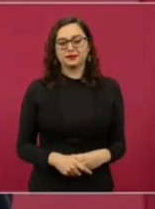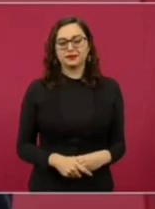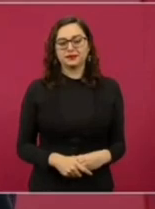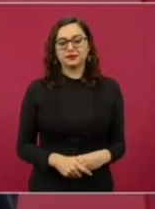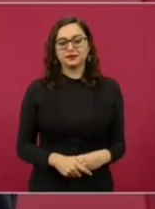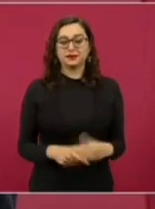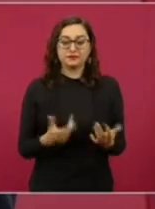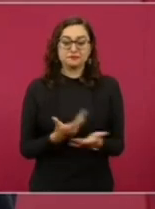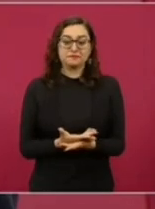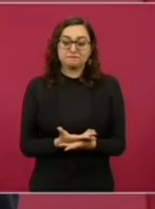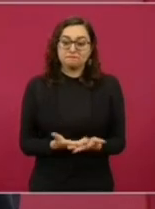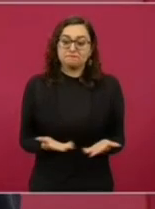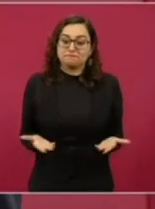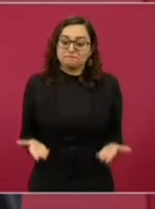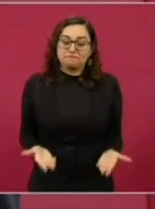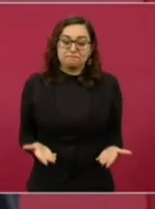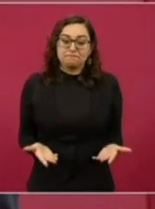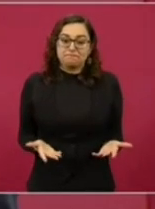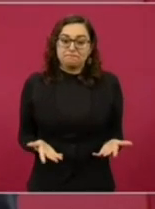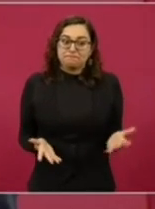ahora ya no tanto.